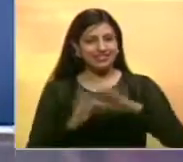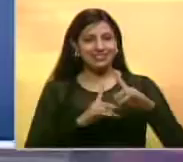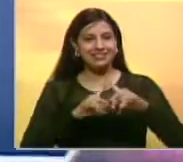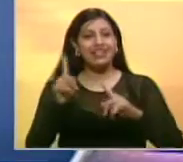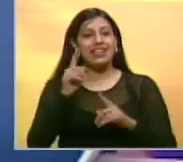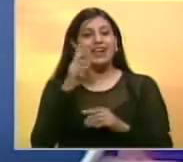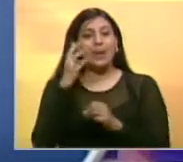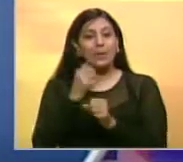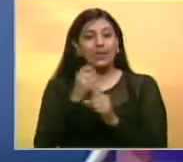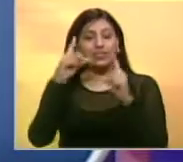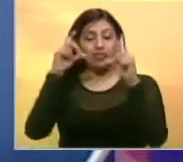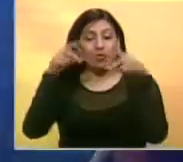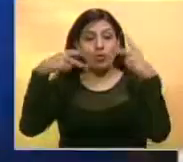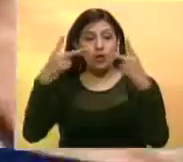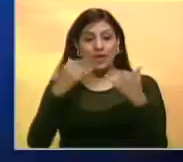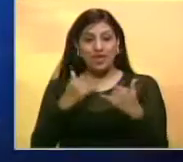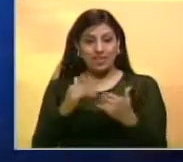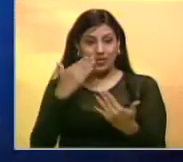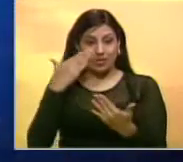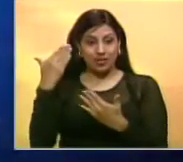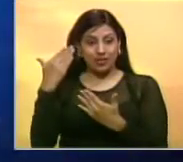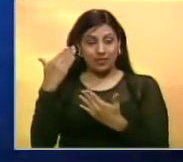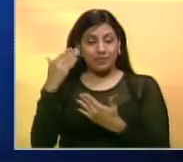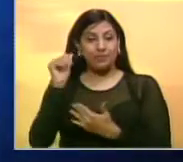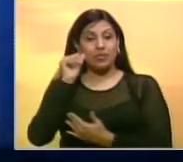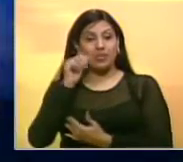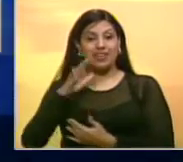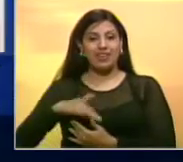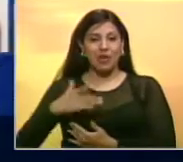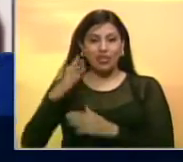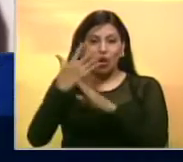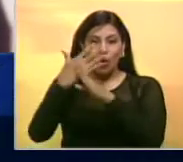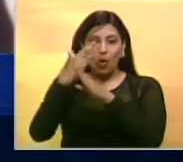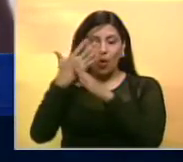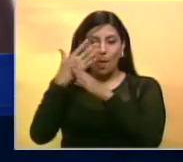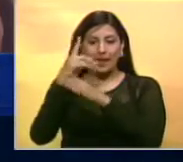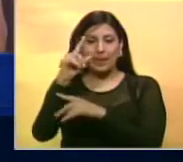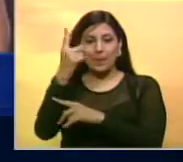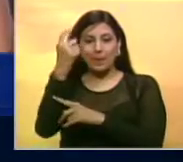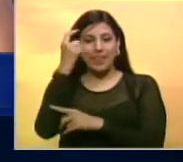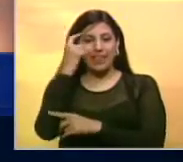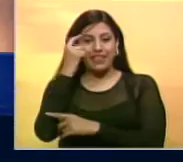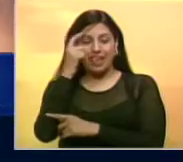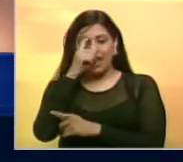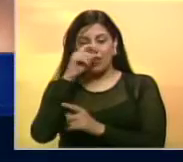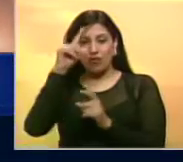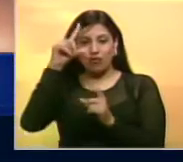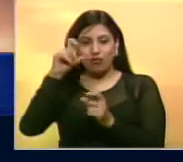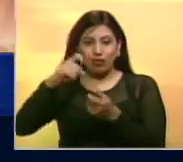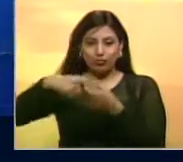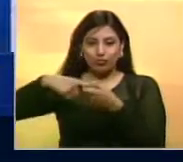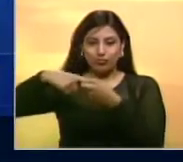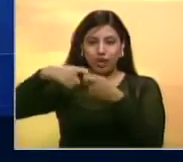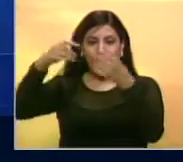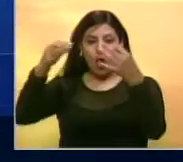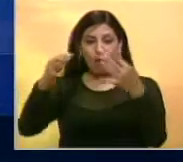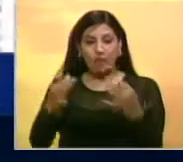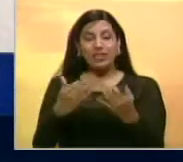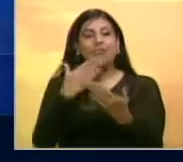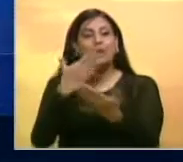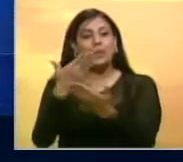que publicó la primera foto de su hijo Sain La socialite se animó a compartir durante los primeros días del año una imagen que de manera oficial